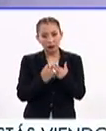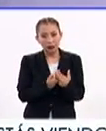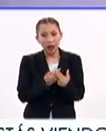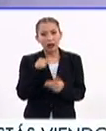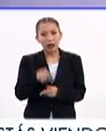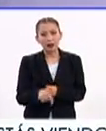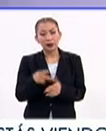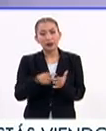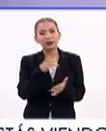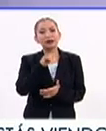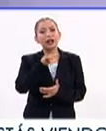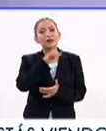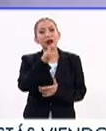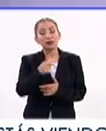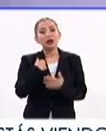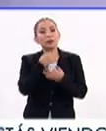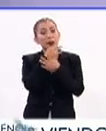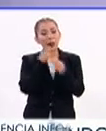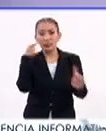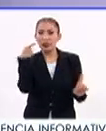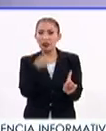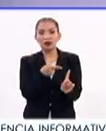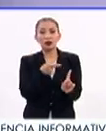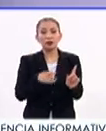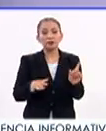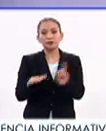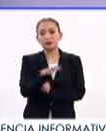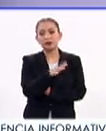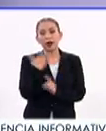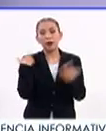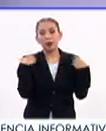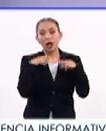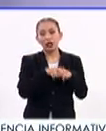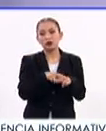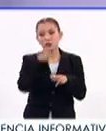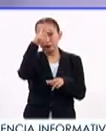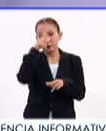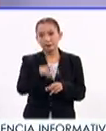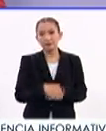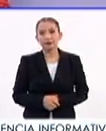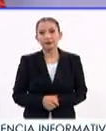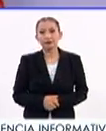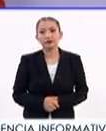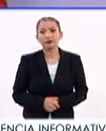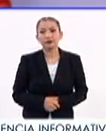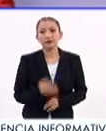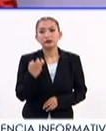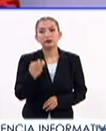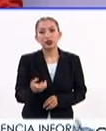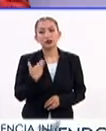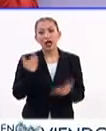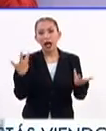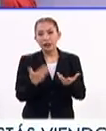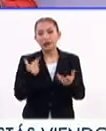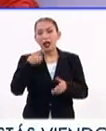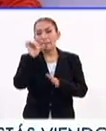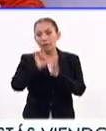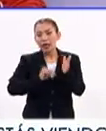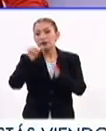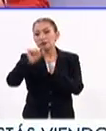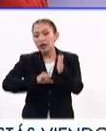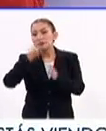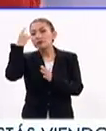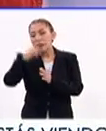supuesto, esta edición de Interfaz, donde mandó un mensaje directo al Magisterio de México, en esto que se está realizando cada mes,